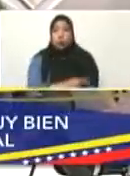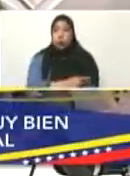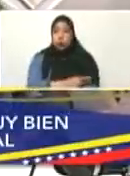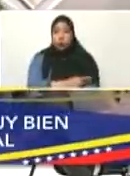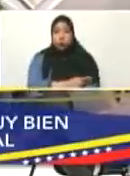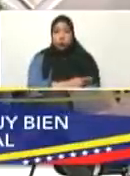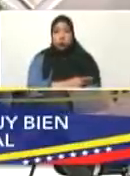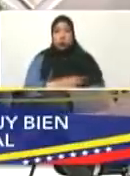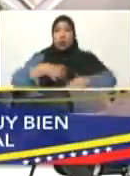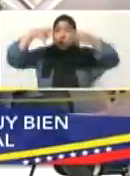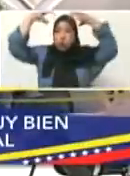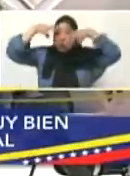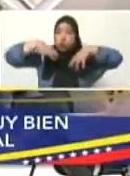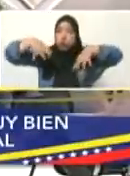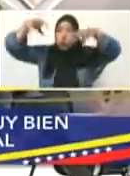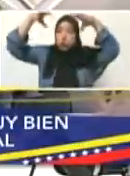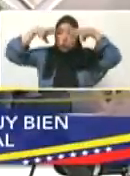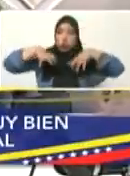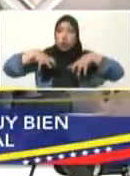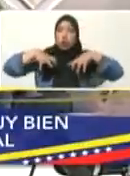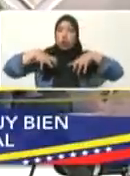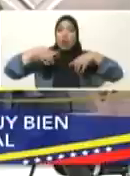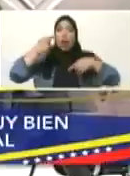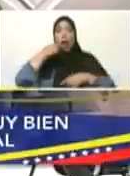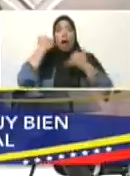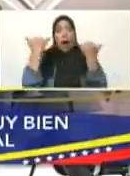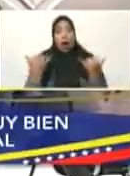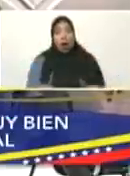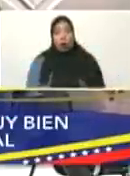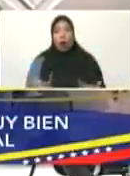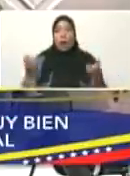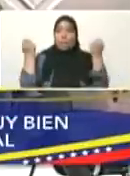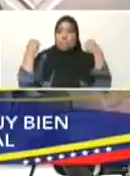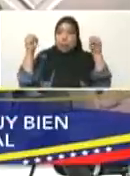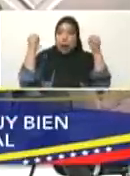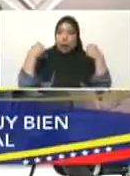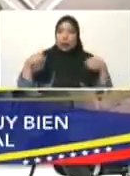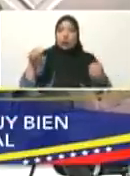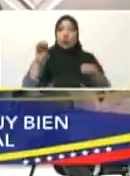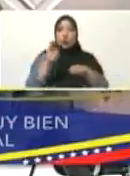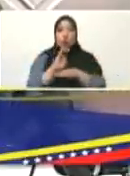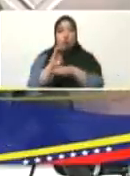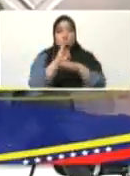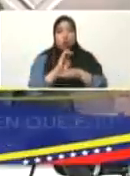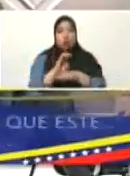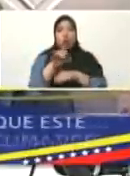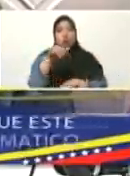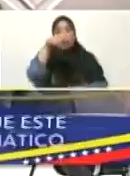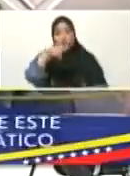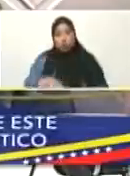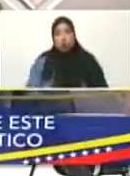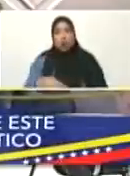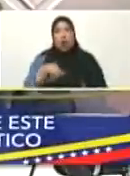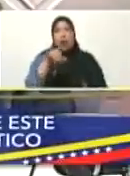que nos ha obligado, bueno, a activarnos, a atender allá en el sur y en el sur del lago,